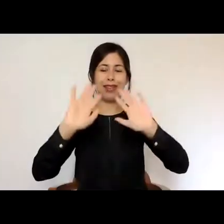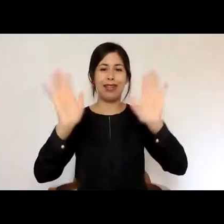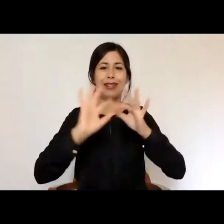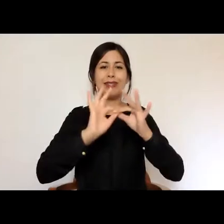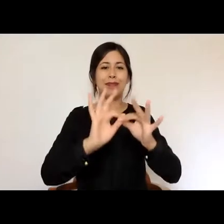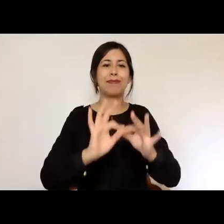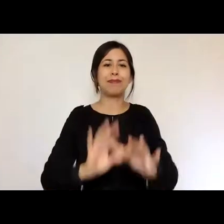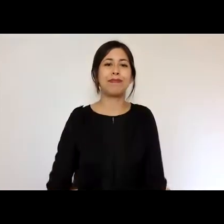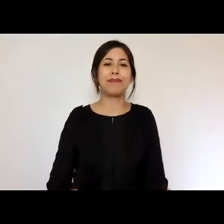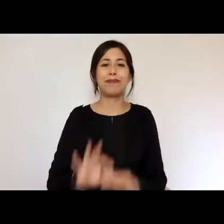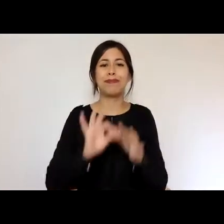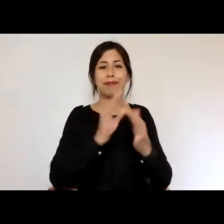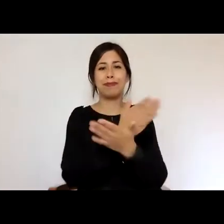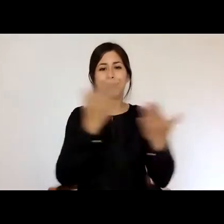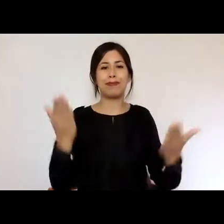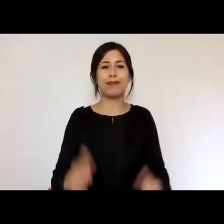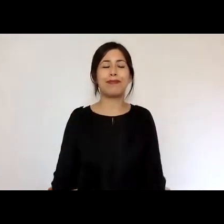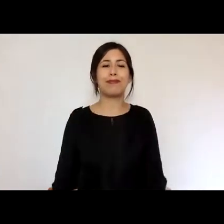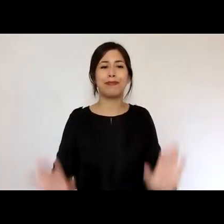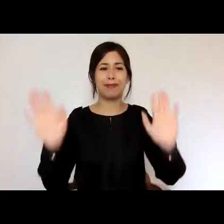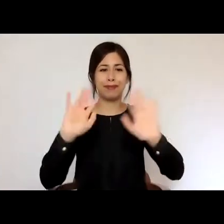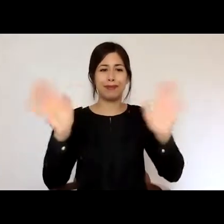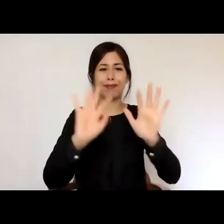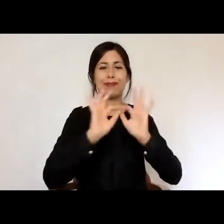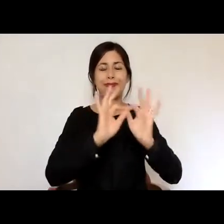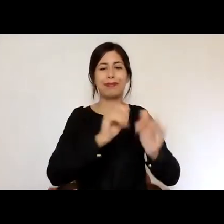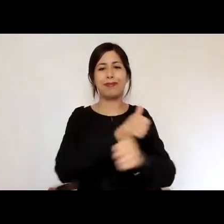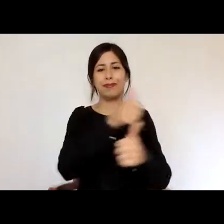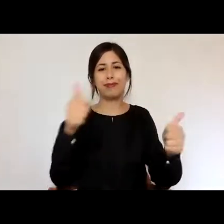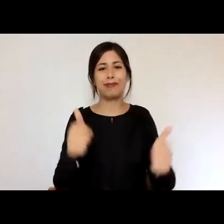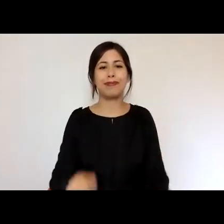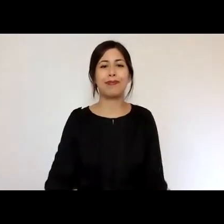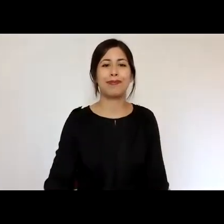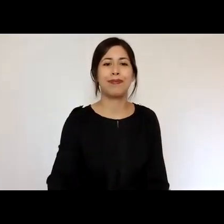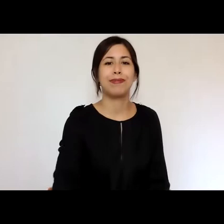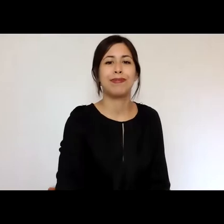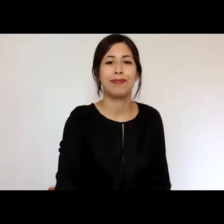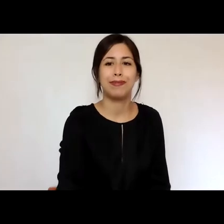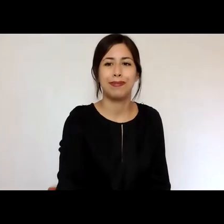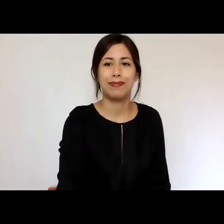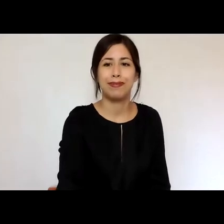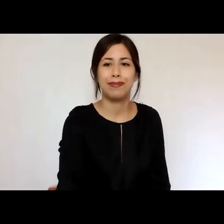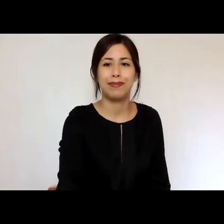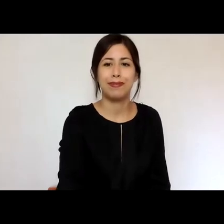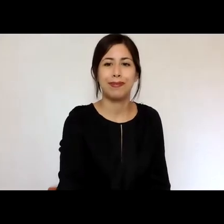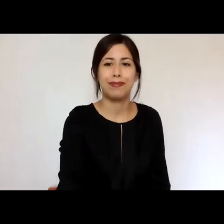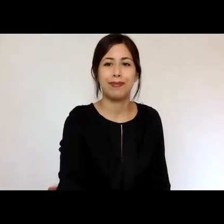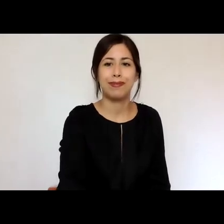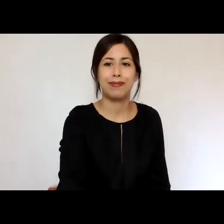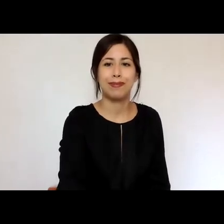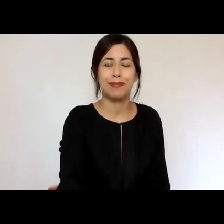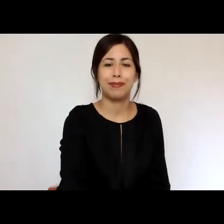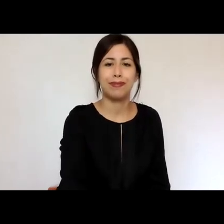gracias a ustedes chau chau gracias a todos chau chau chau chau chau chau Gracias.